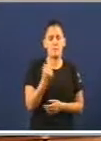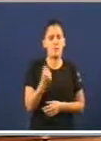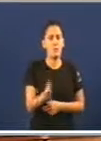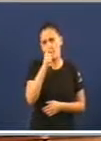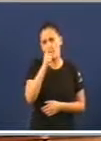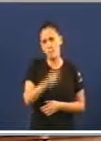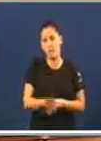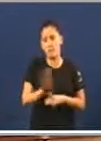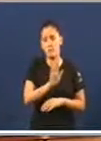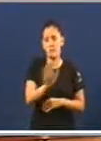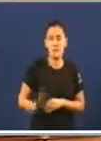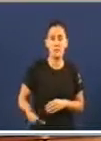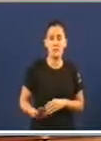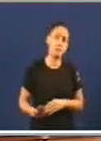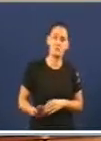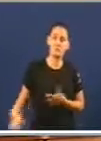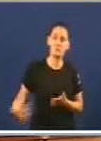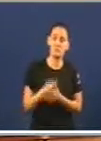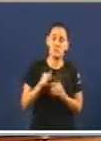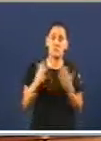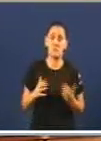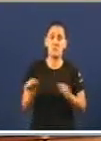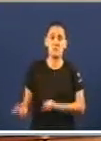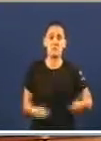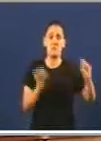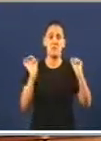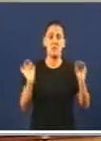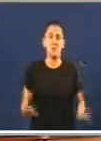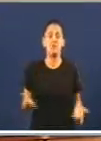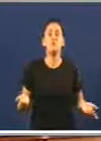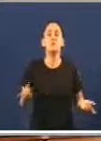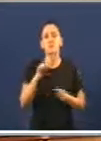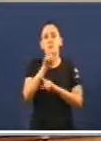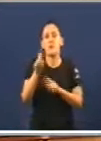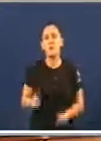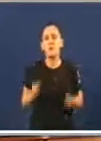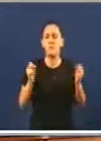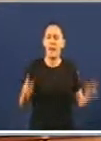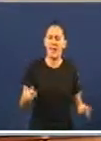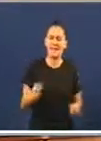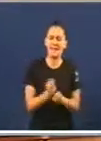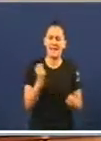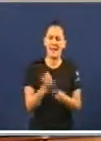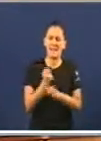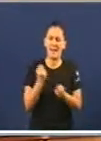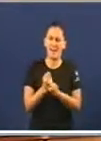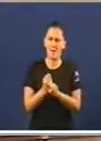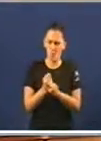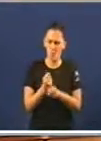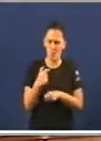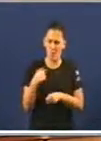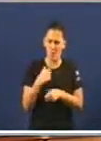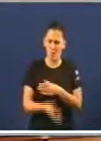parece ser que todo o mundo defende nesta Cámara. Fai que nos preguntemos para que serve o traballo nesta Cámara,